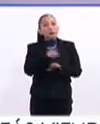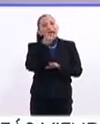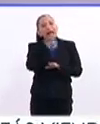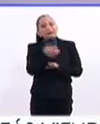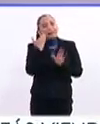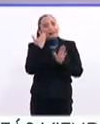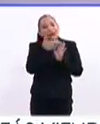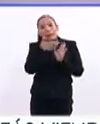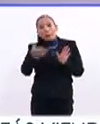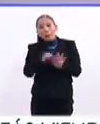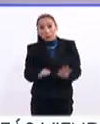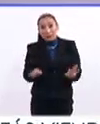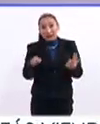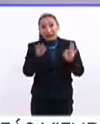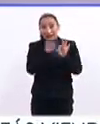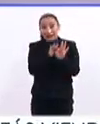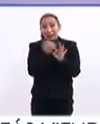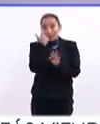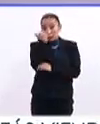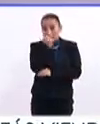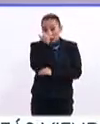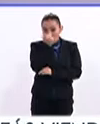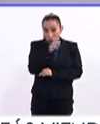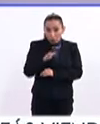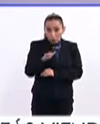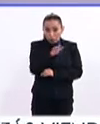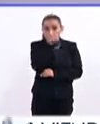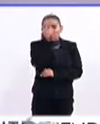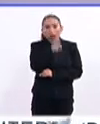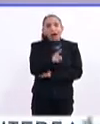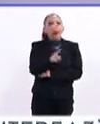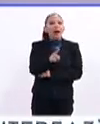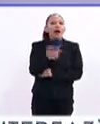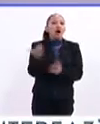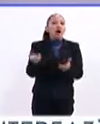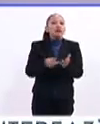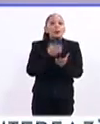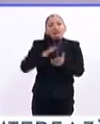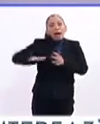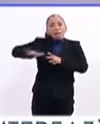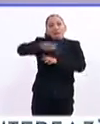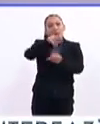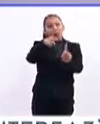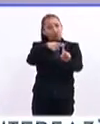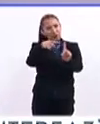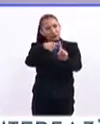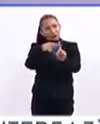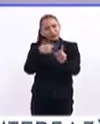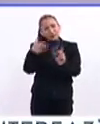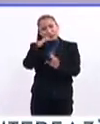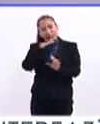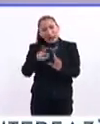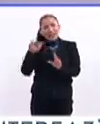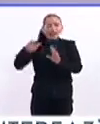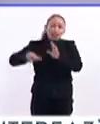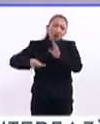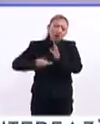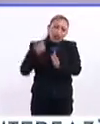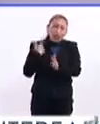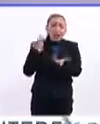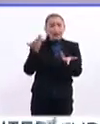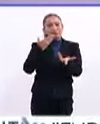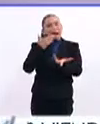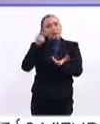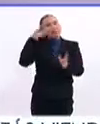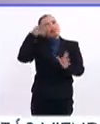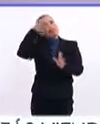esta etapa tan importante de los estudiantes para poder crear ambientes positivos en este ámbito, regresar con las